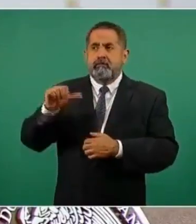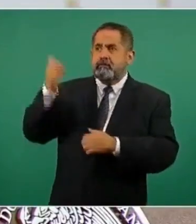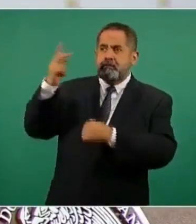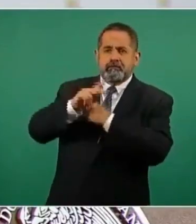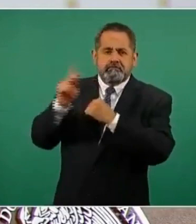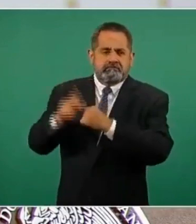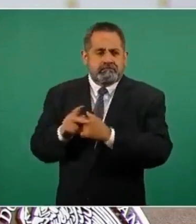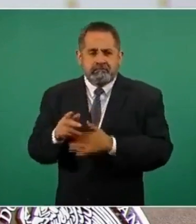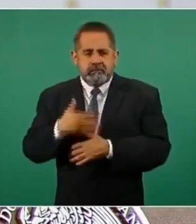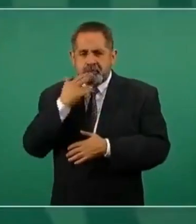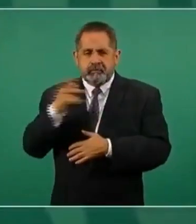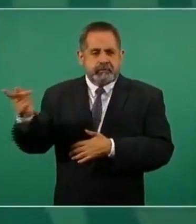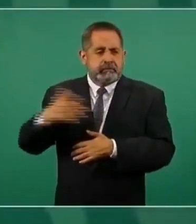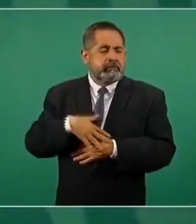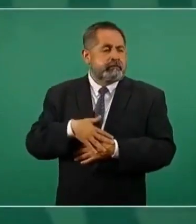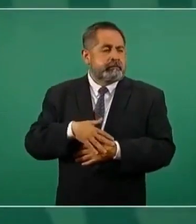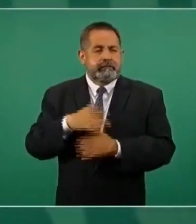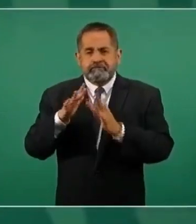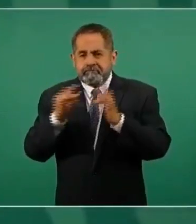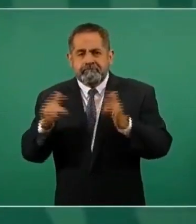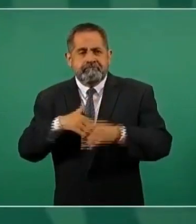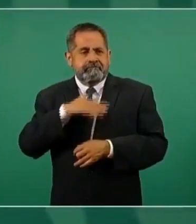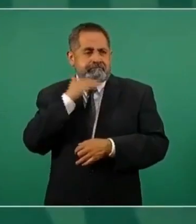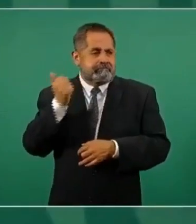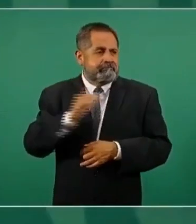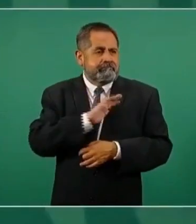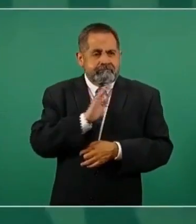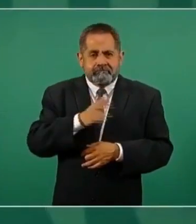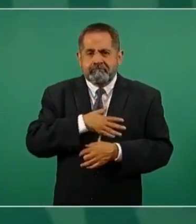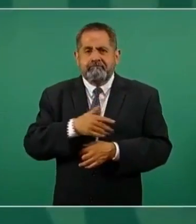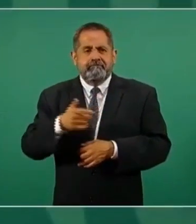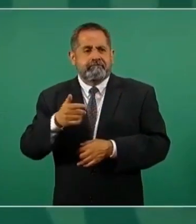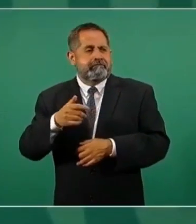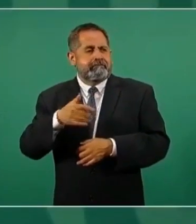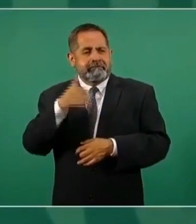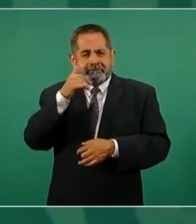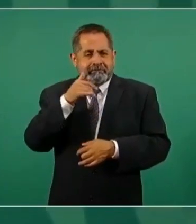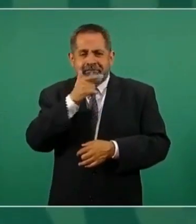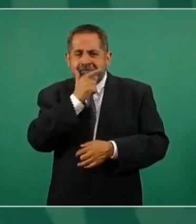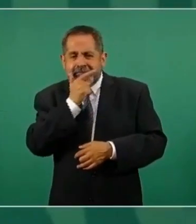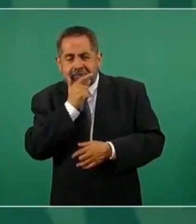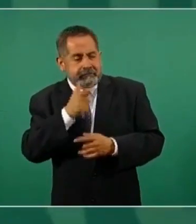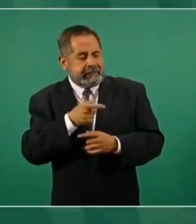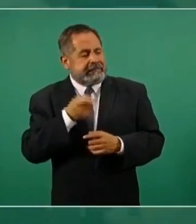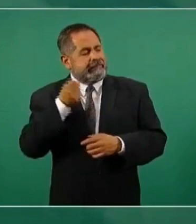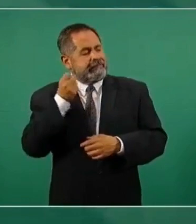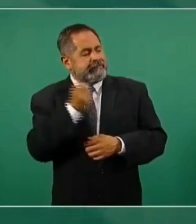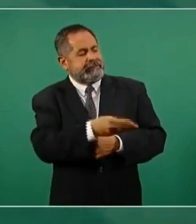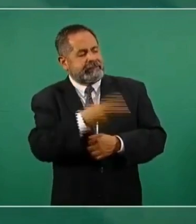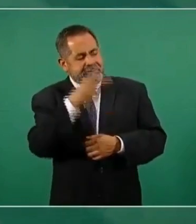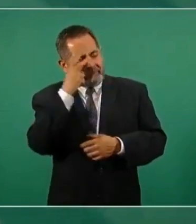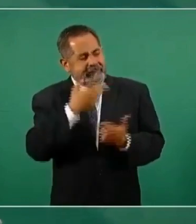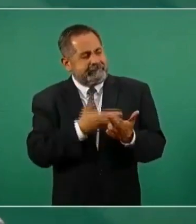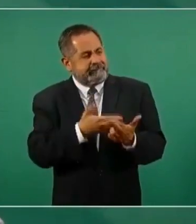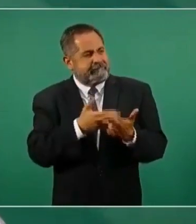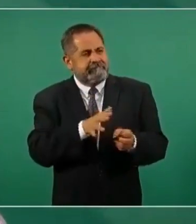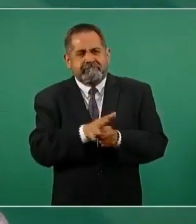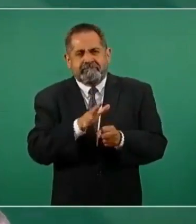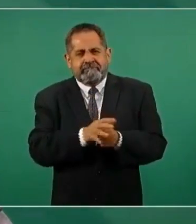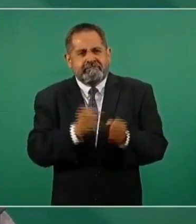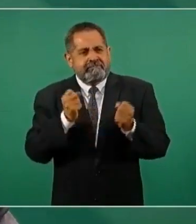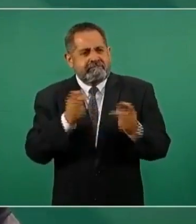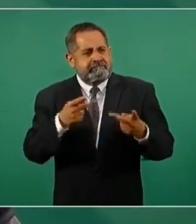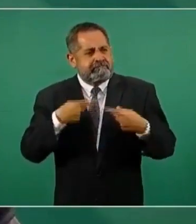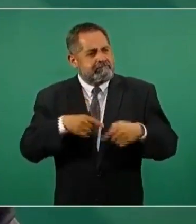Francia, Alemania, España, Inglaterra, tener ese potencial tan importante que tenemos en